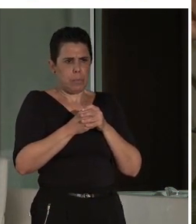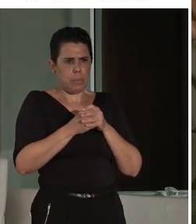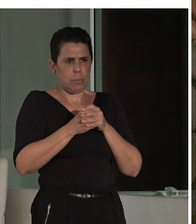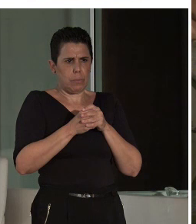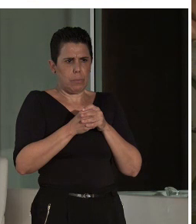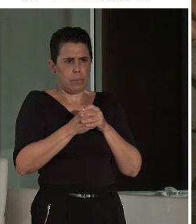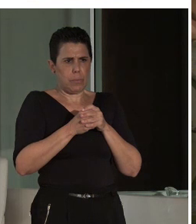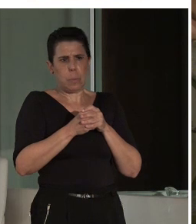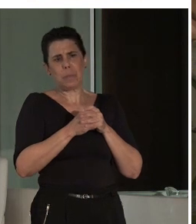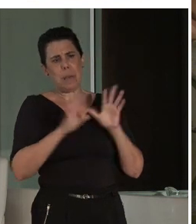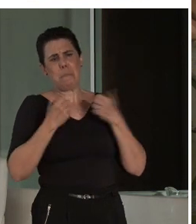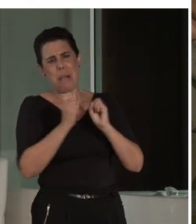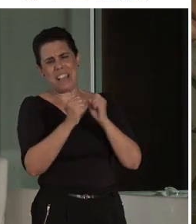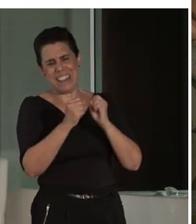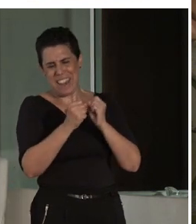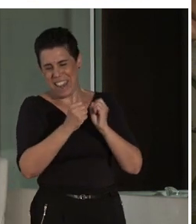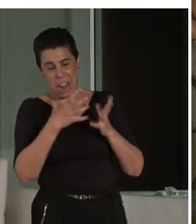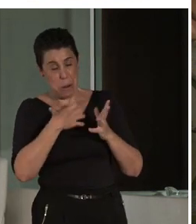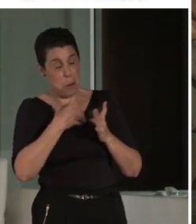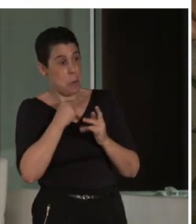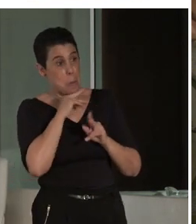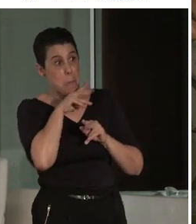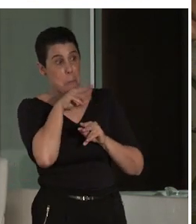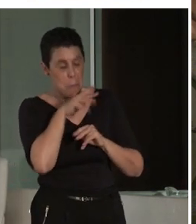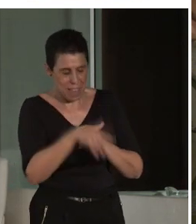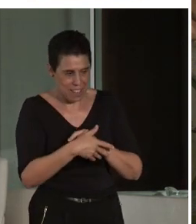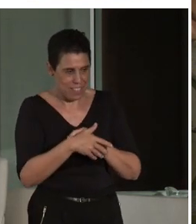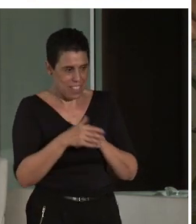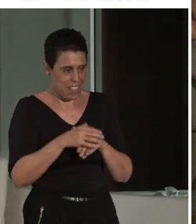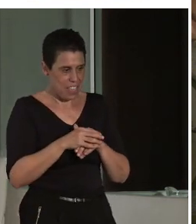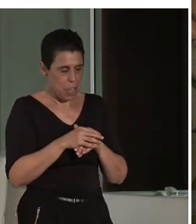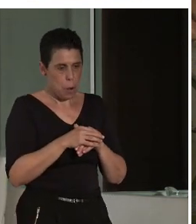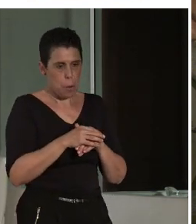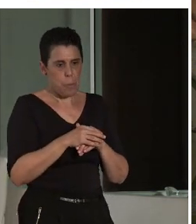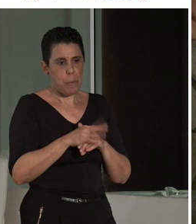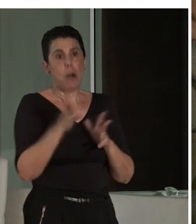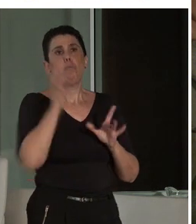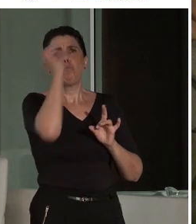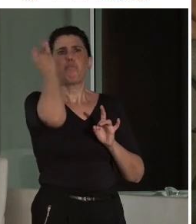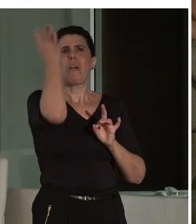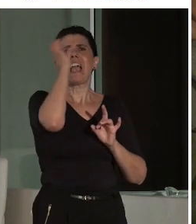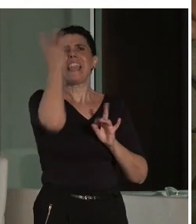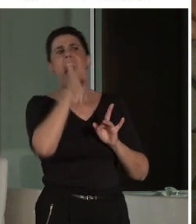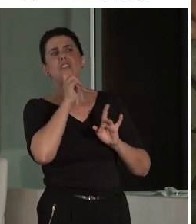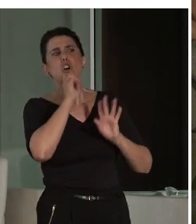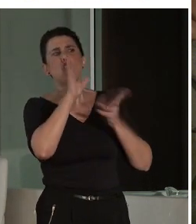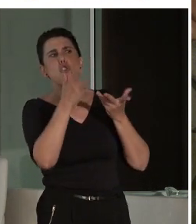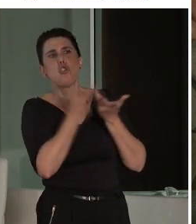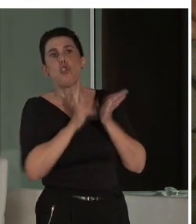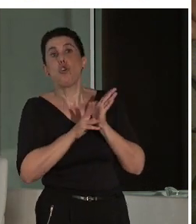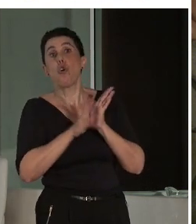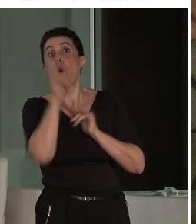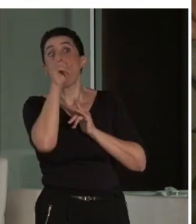Es que me pongo nervioso. O sea, iría de alguna forma de acceder a los sitios,